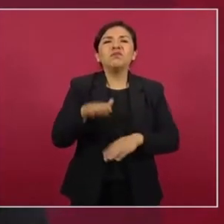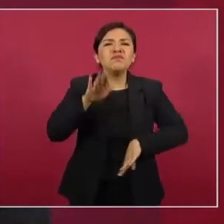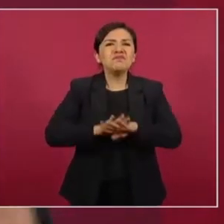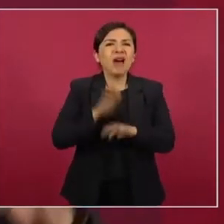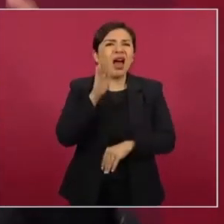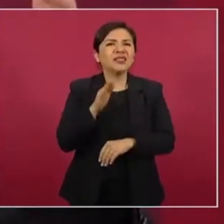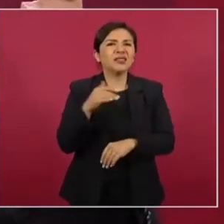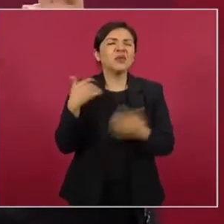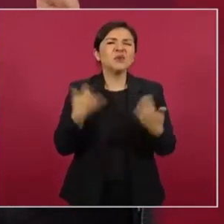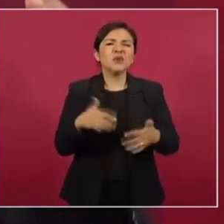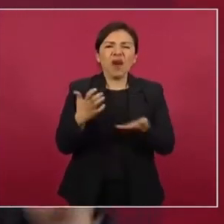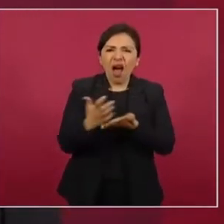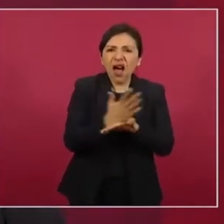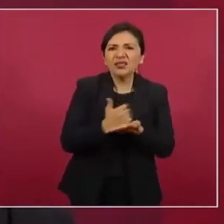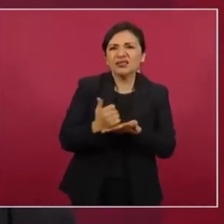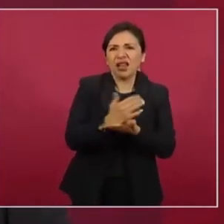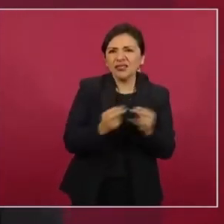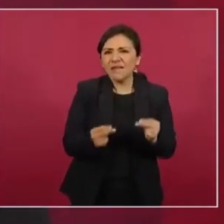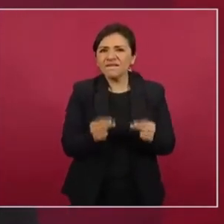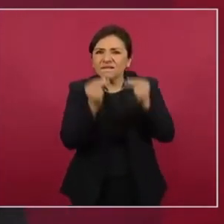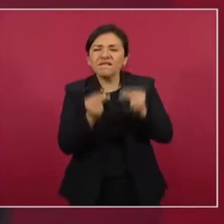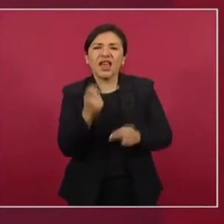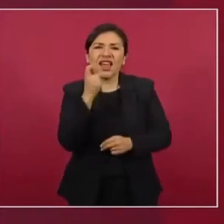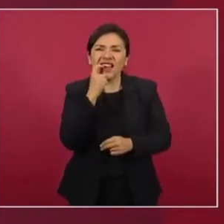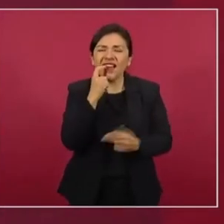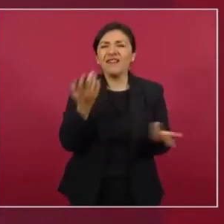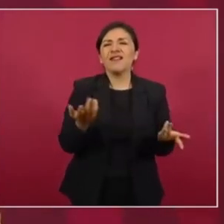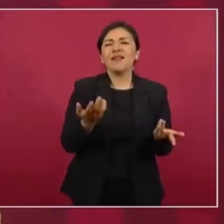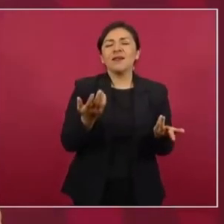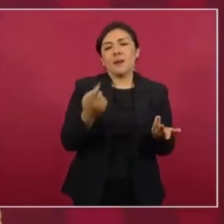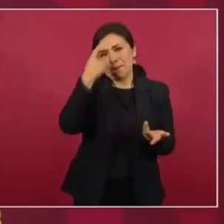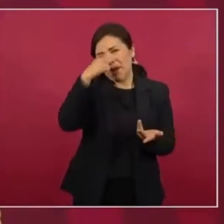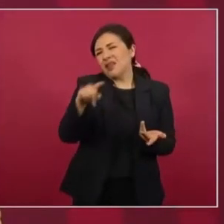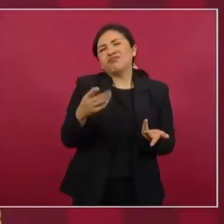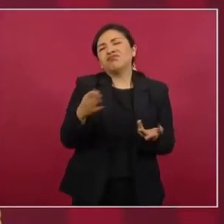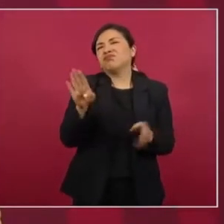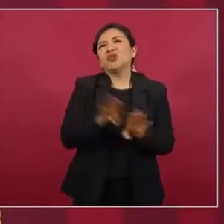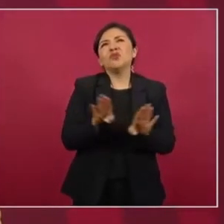negocios, para lucrar.